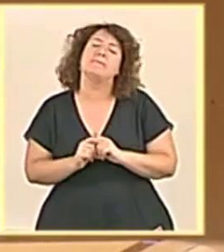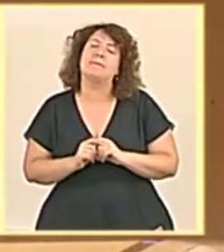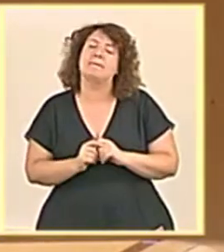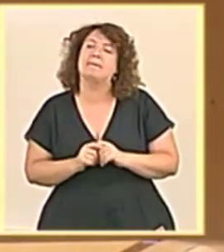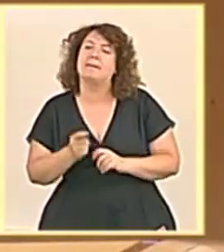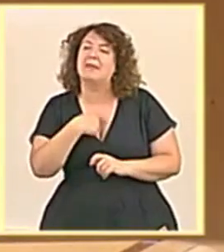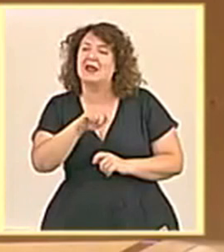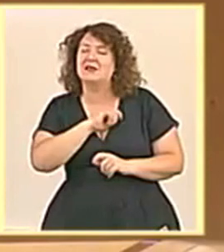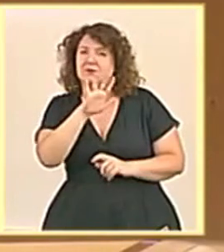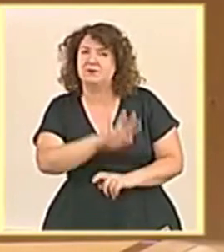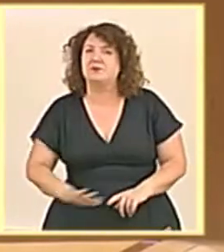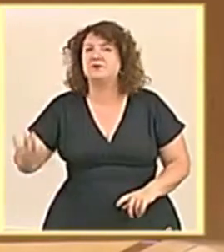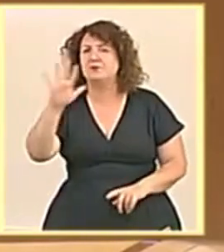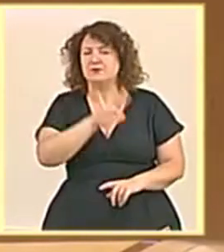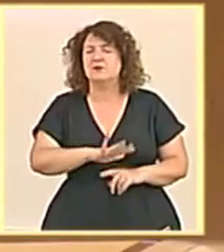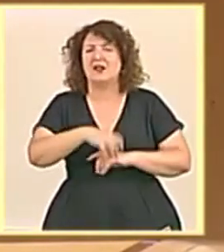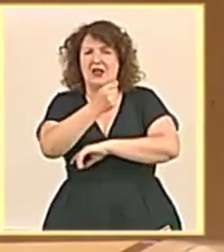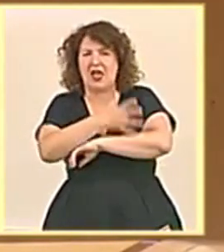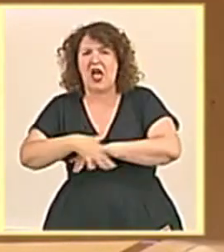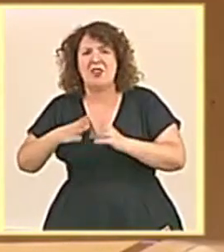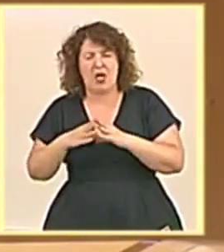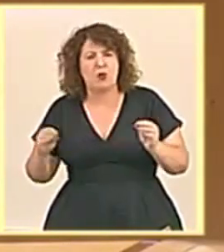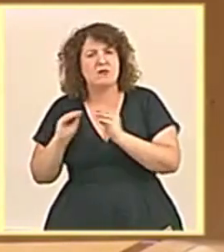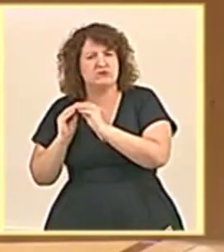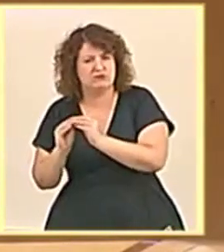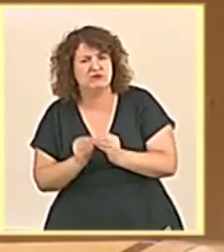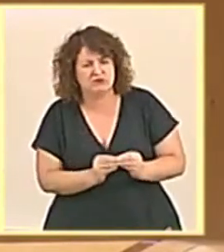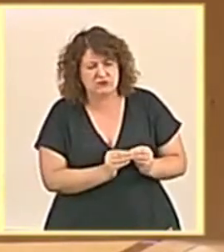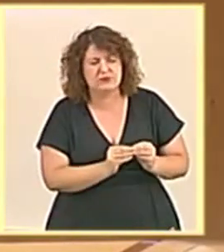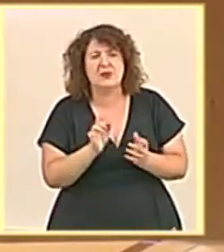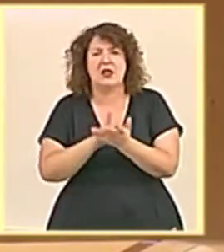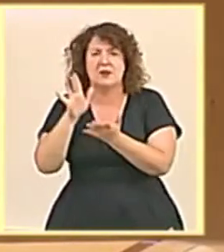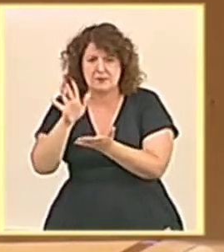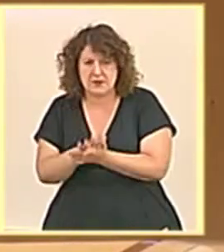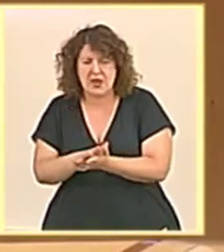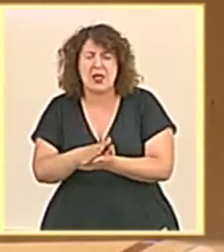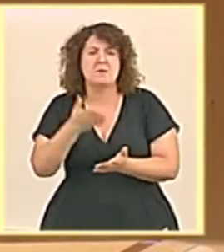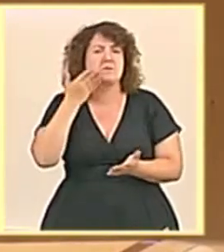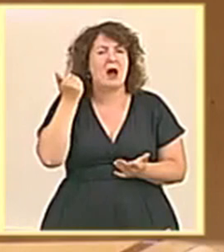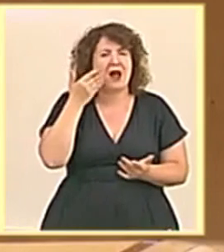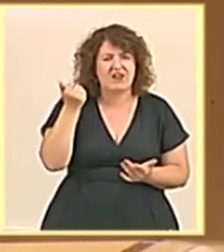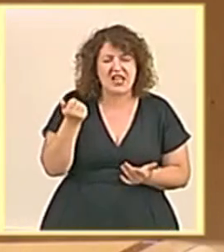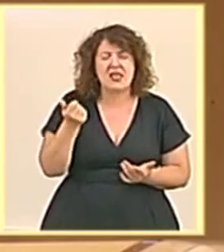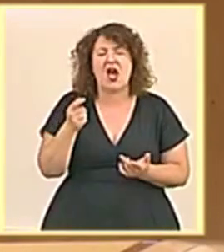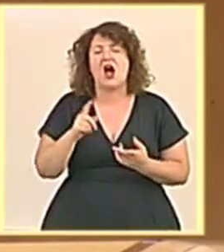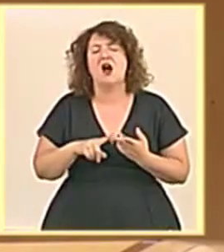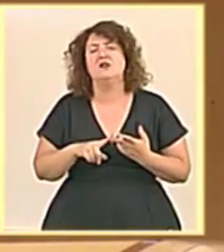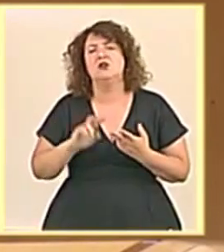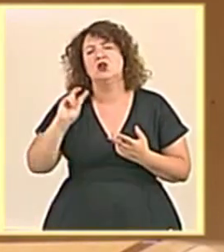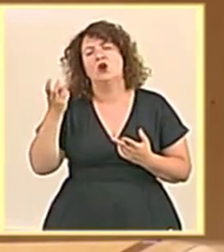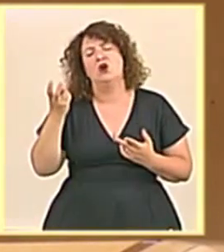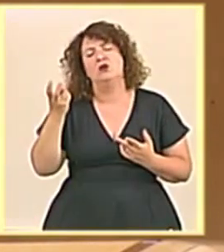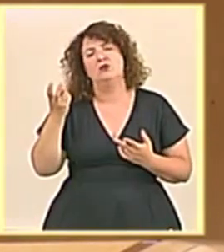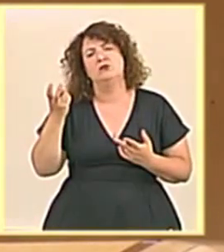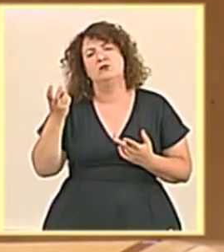España está ejecutando actuaciones en el litoral andaluz. Lo hace en Málaga, en Marbella. Lo hace en otros